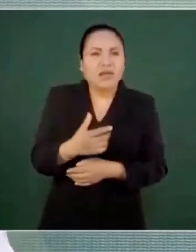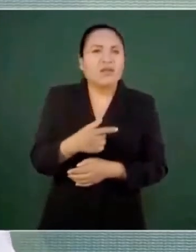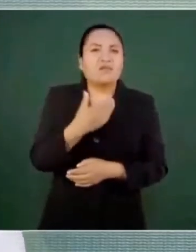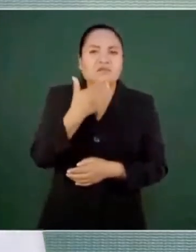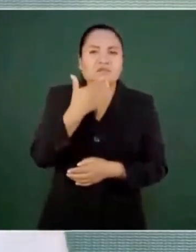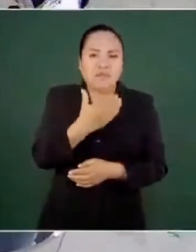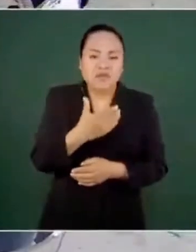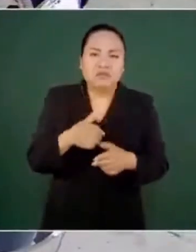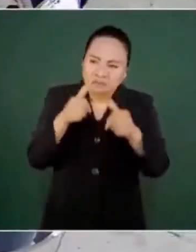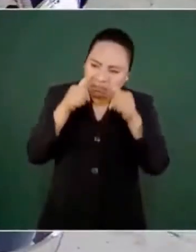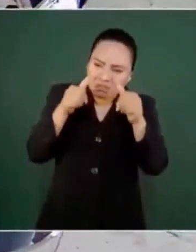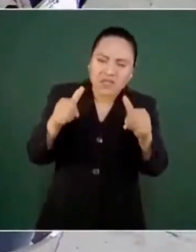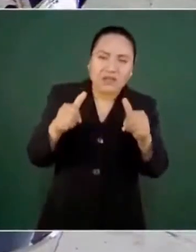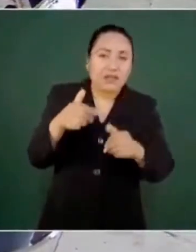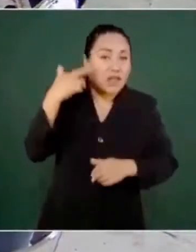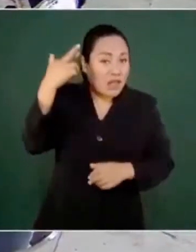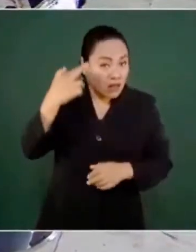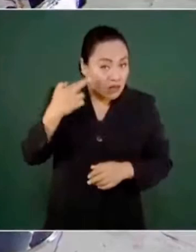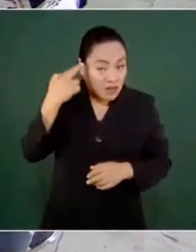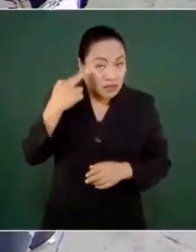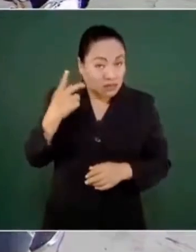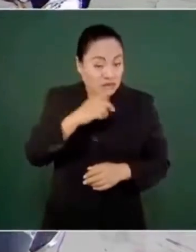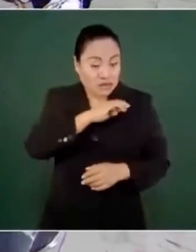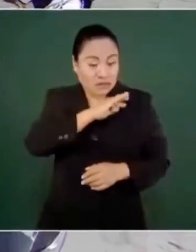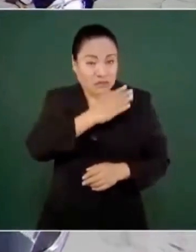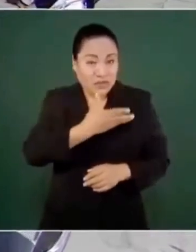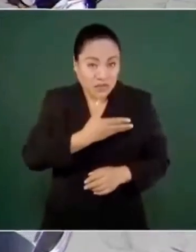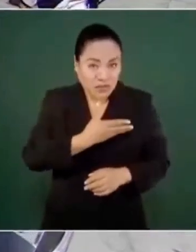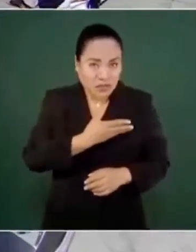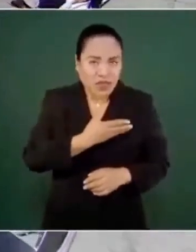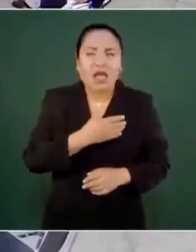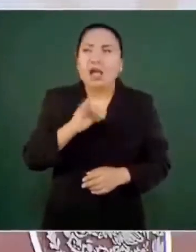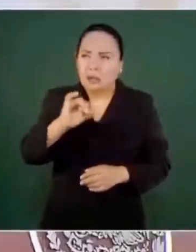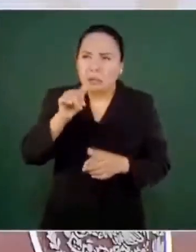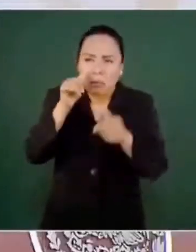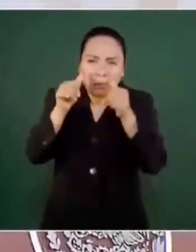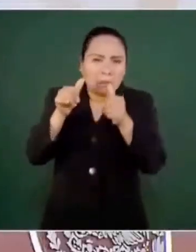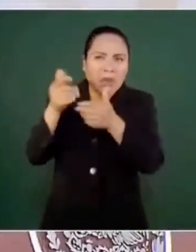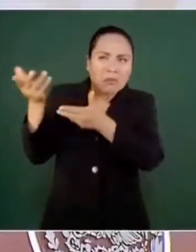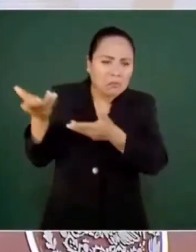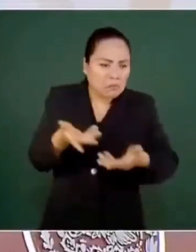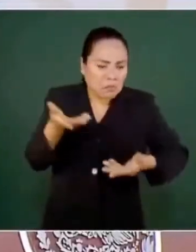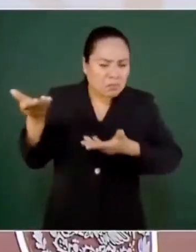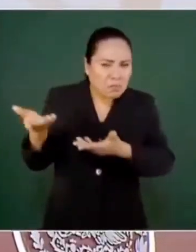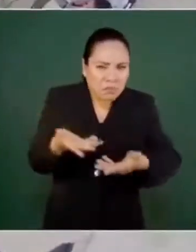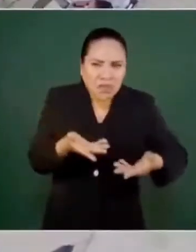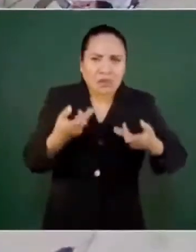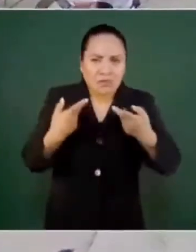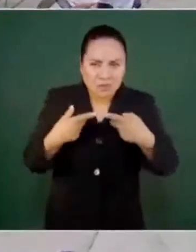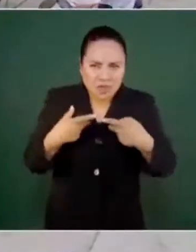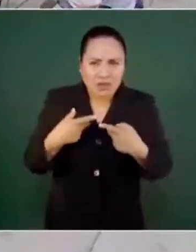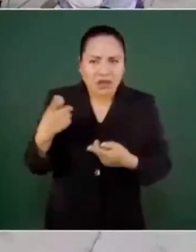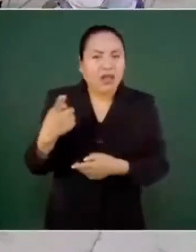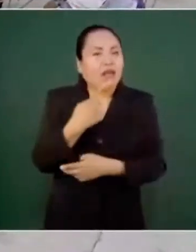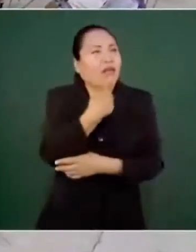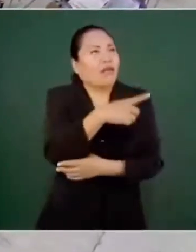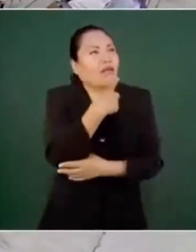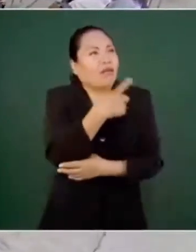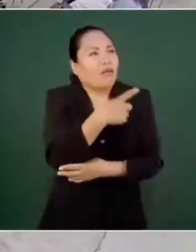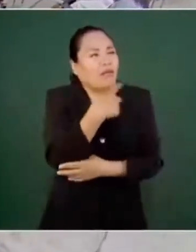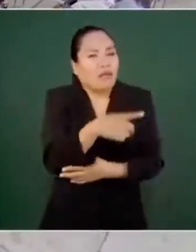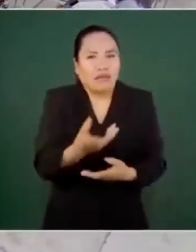El rey de España recibe a todos los que van a quejarse.